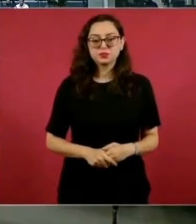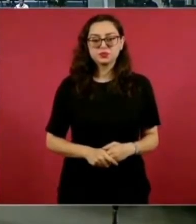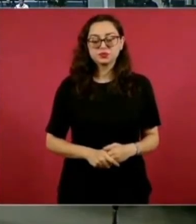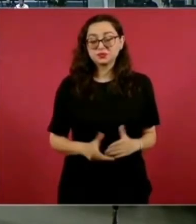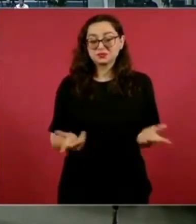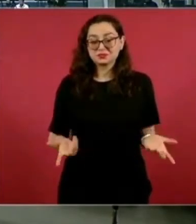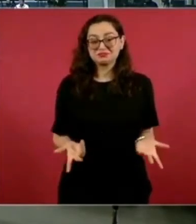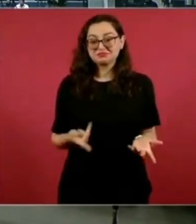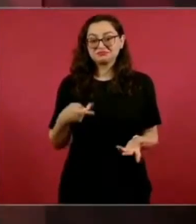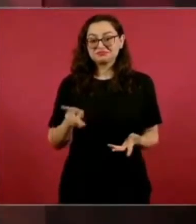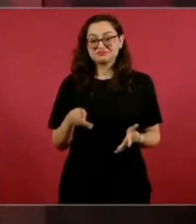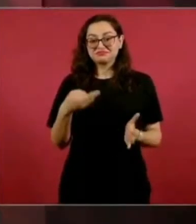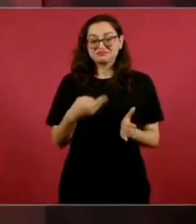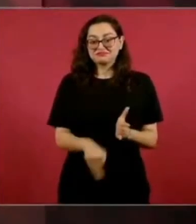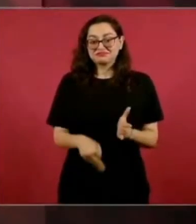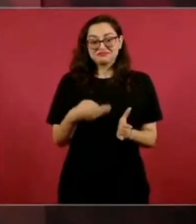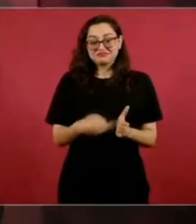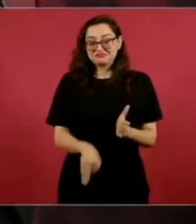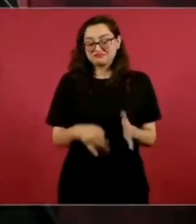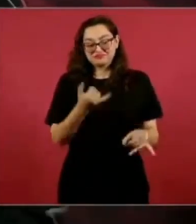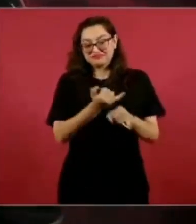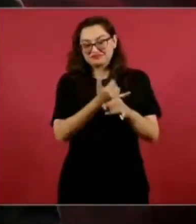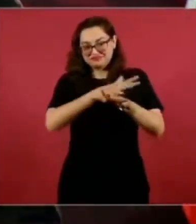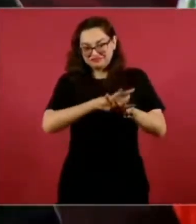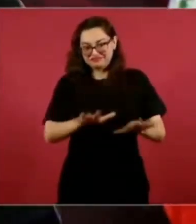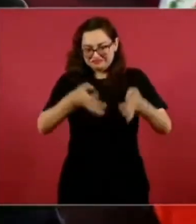falta más información.